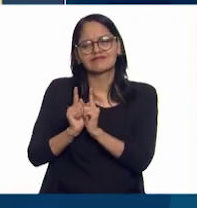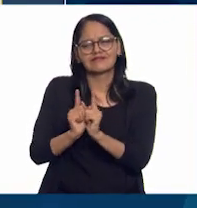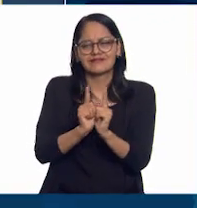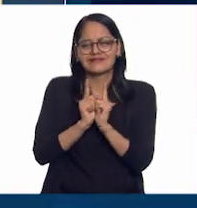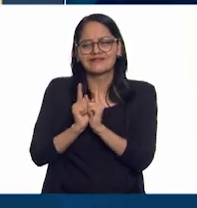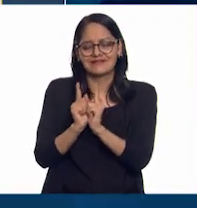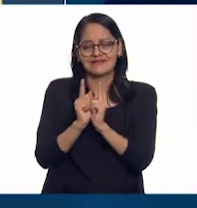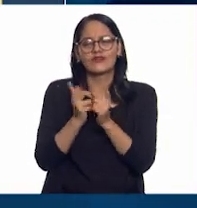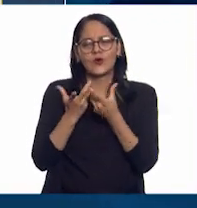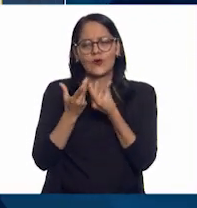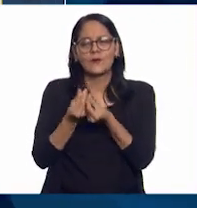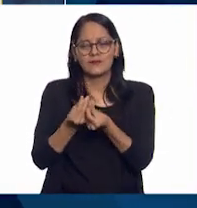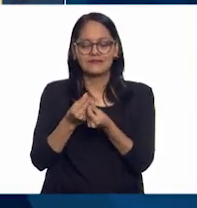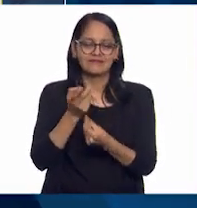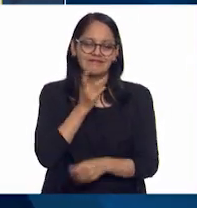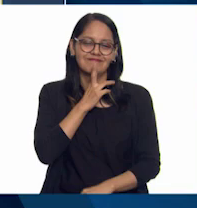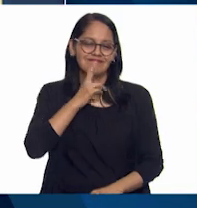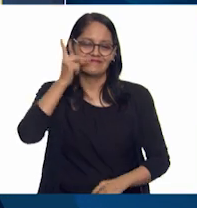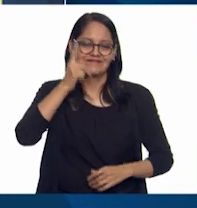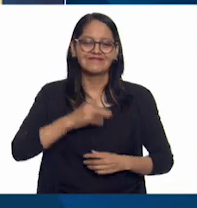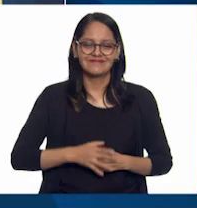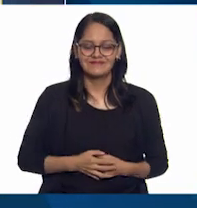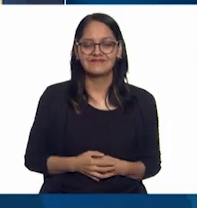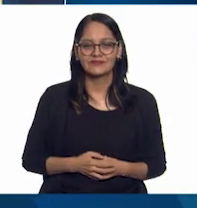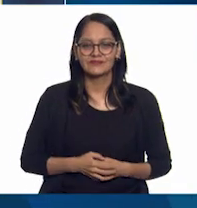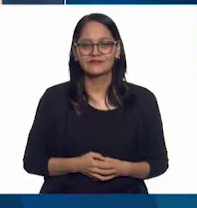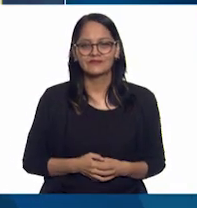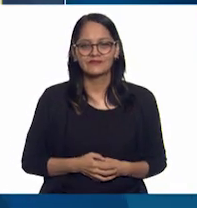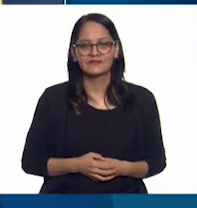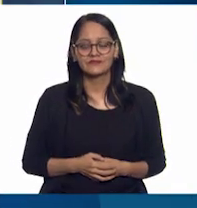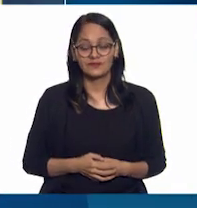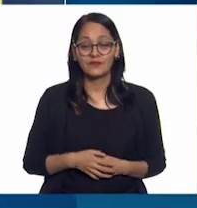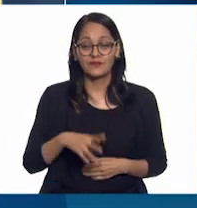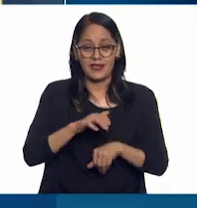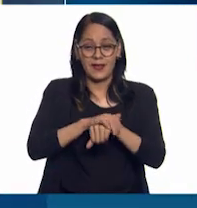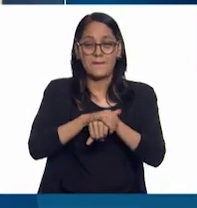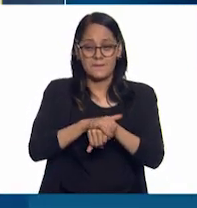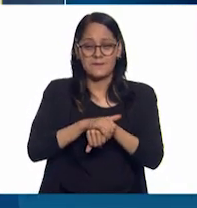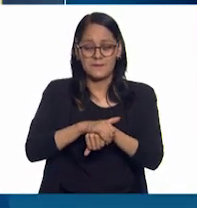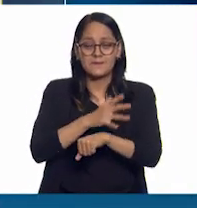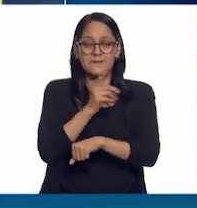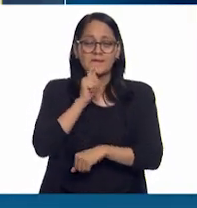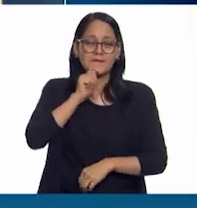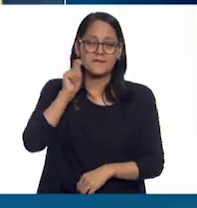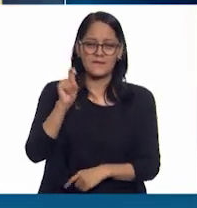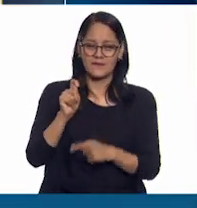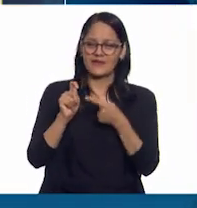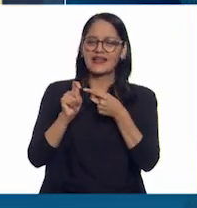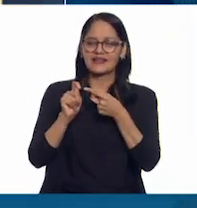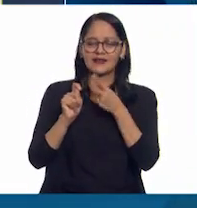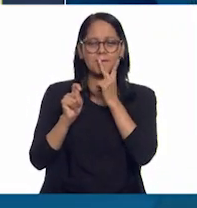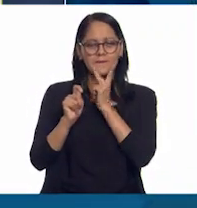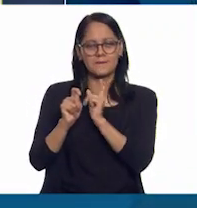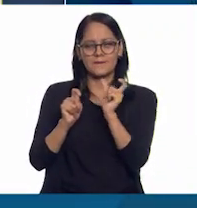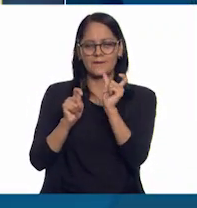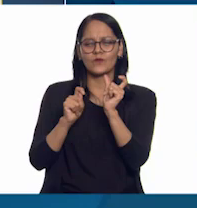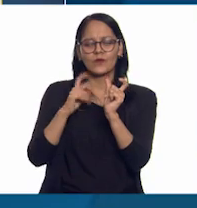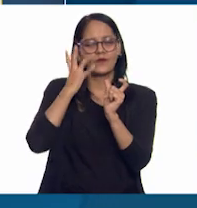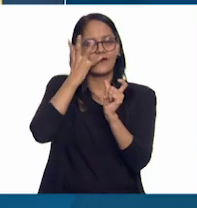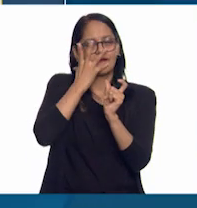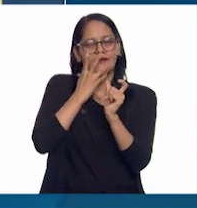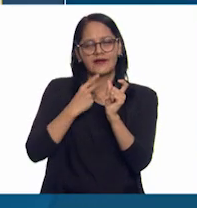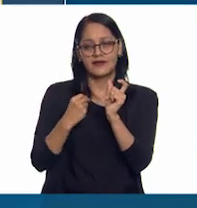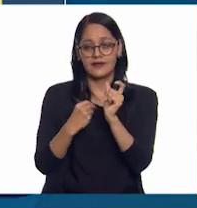y eso es lo mejor de todo. La amistad es una palabra muy bonita, pero